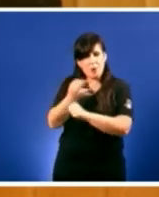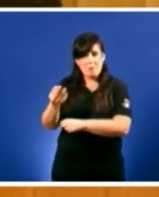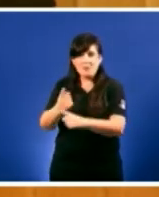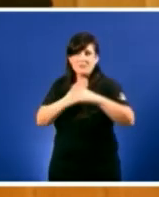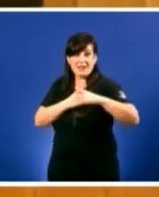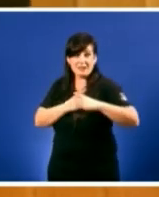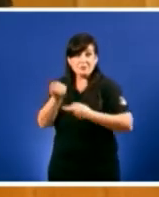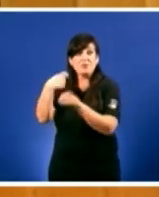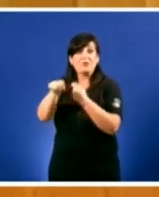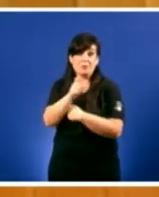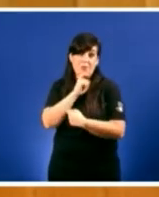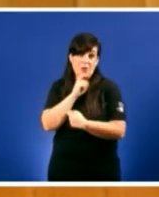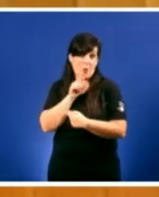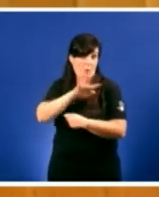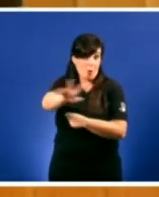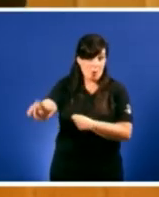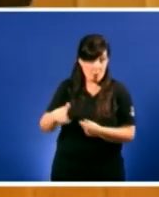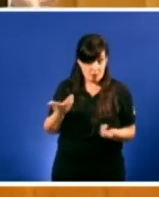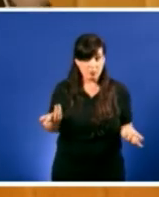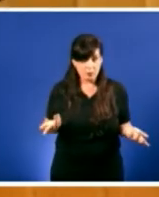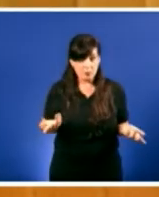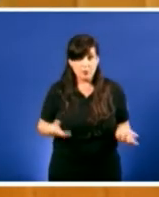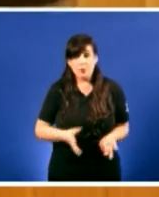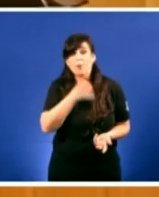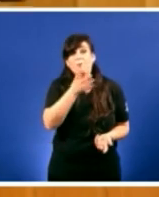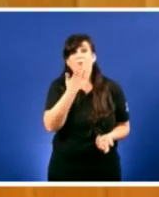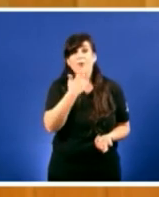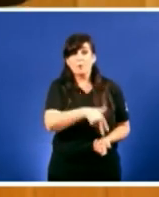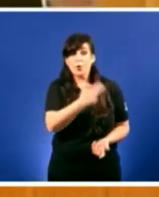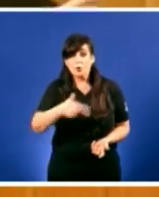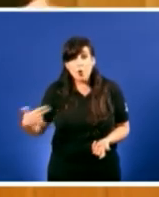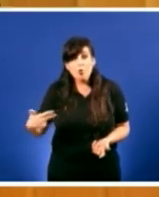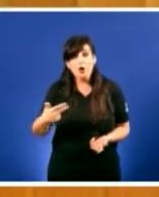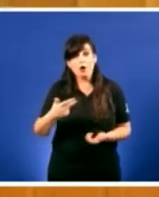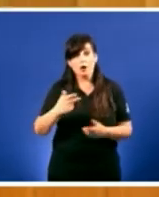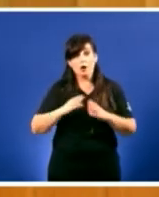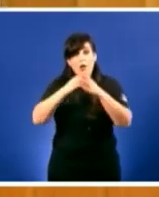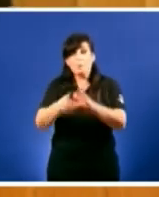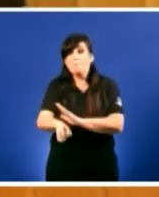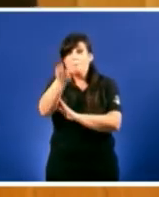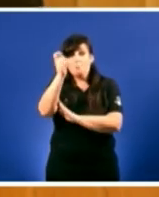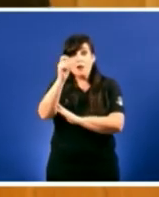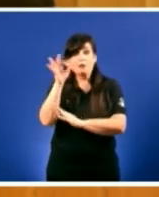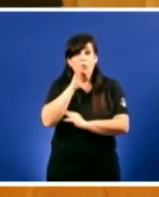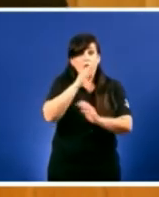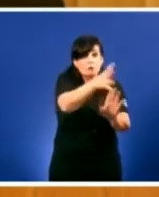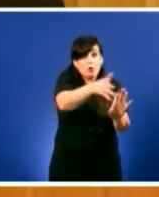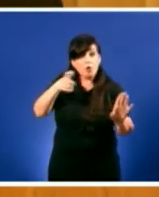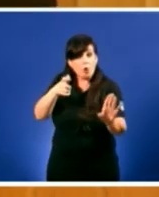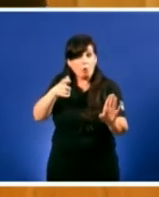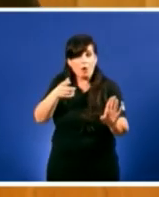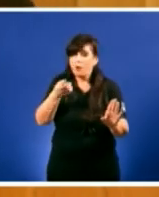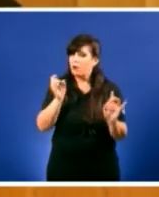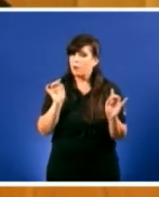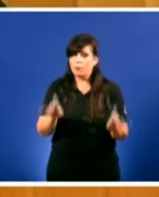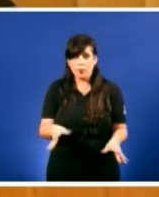cando Noruega rouba os mariñeiros galegos enrolados na sua frota mire España